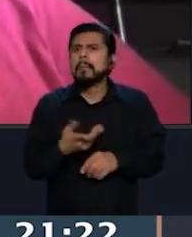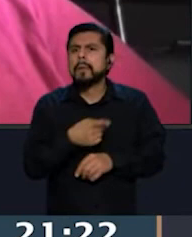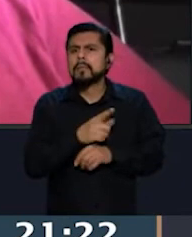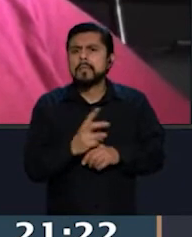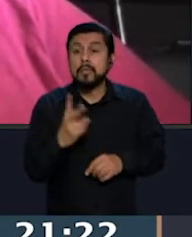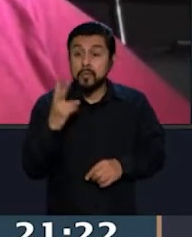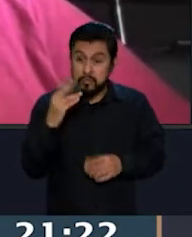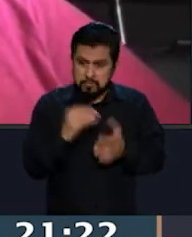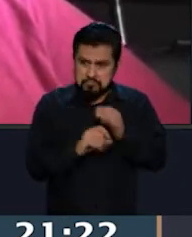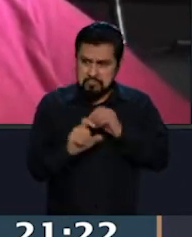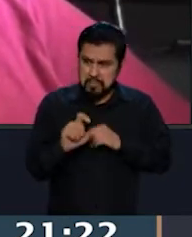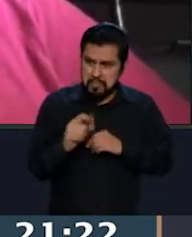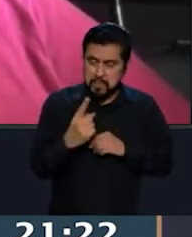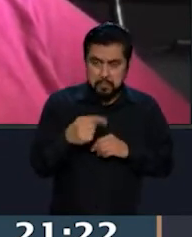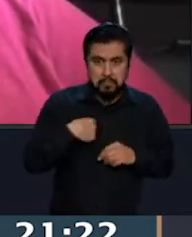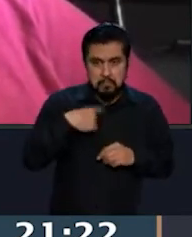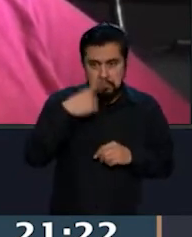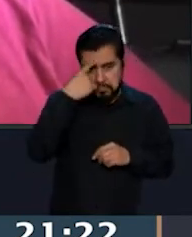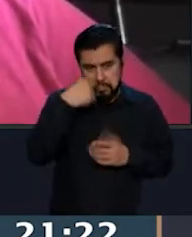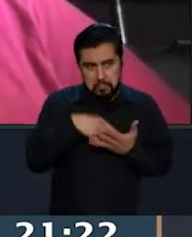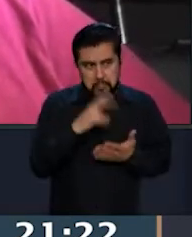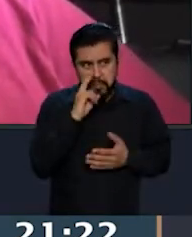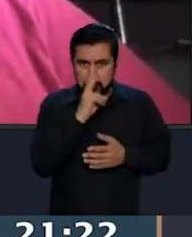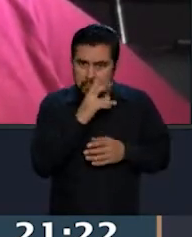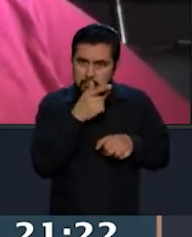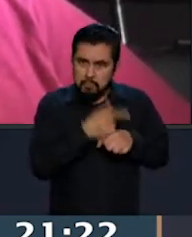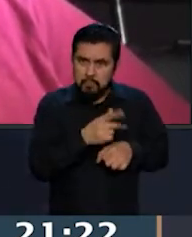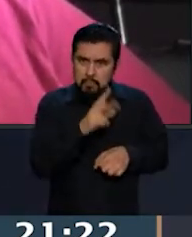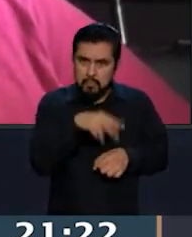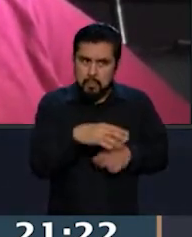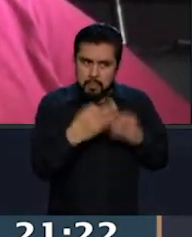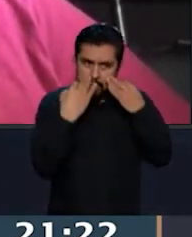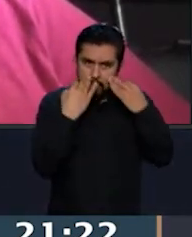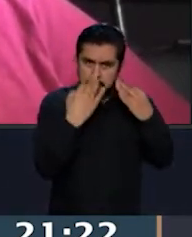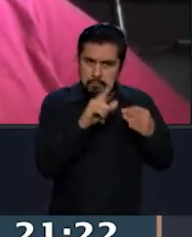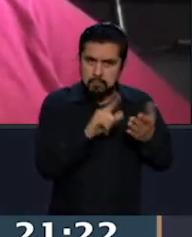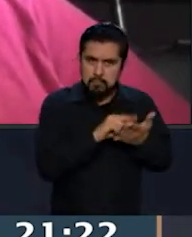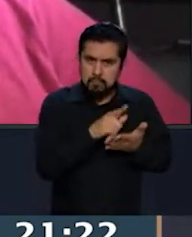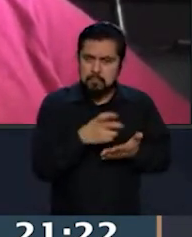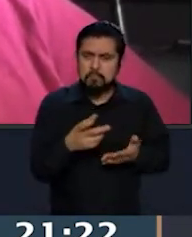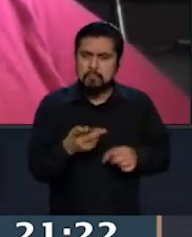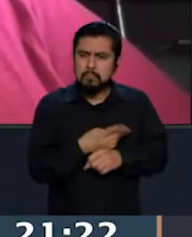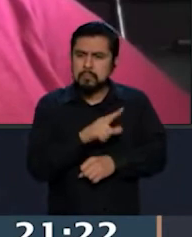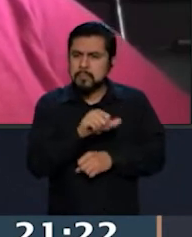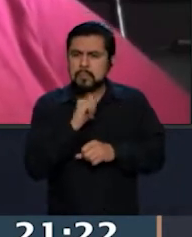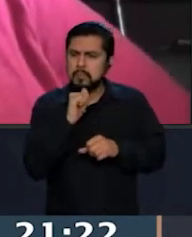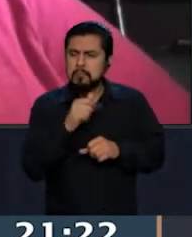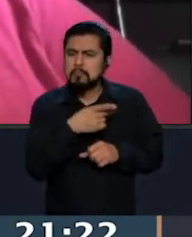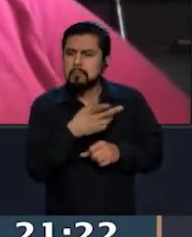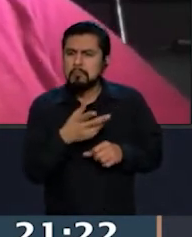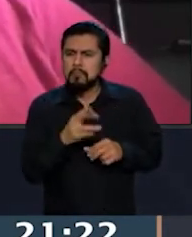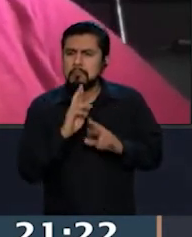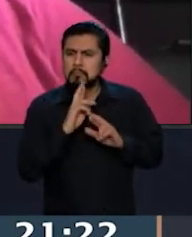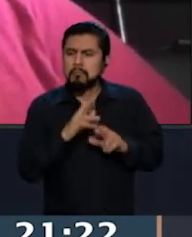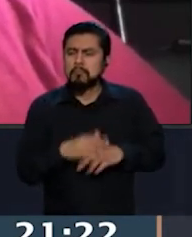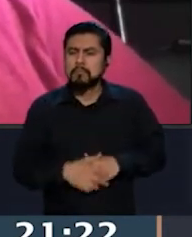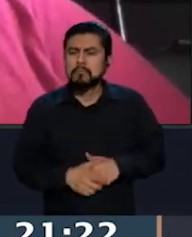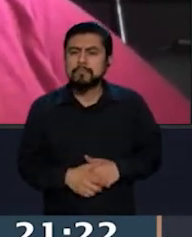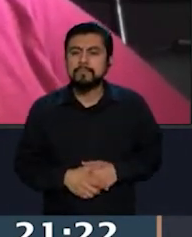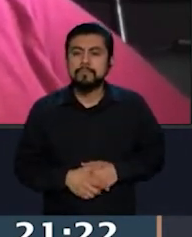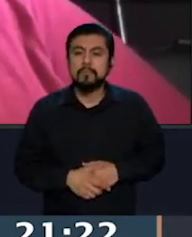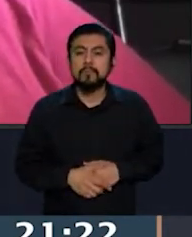2021, yo tengo memoria, que empezó con estas acciones? Mira, yo valoraré